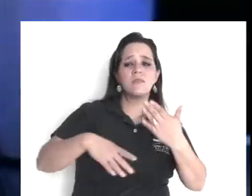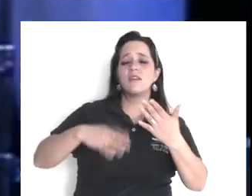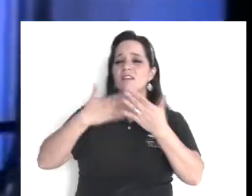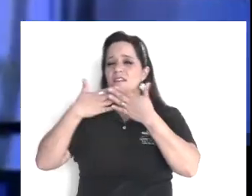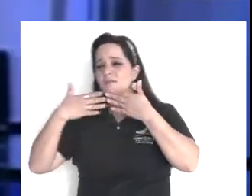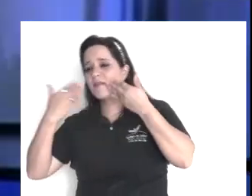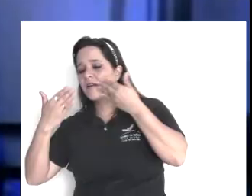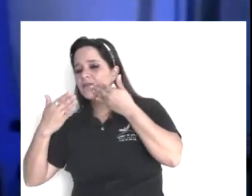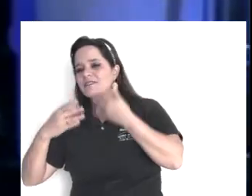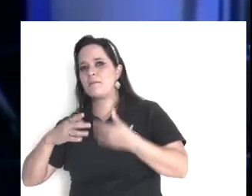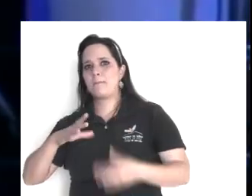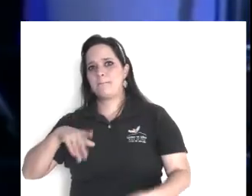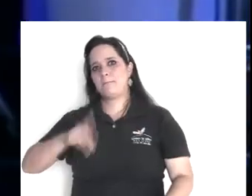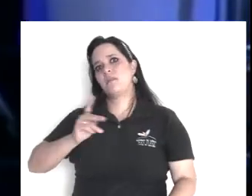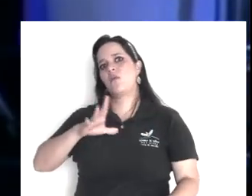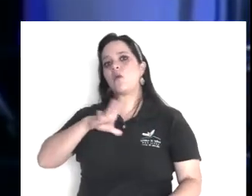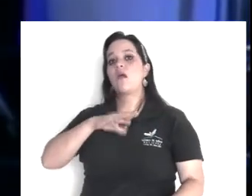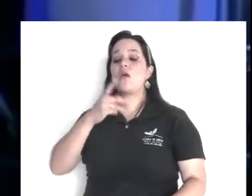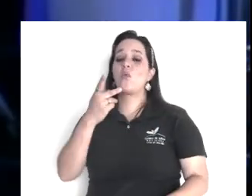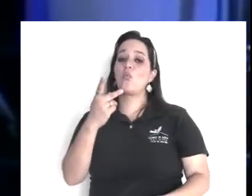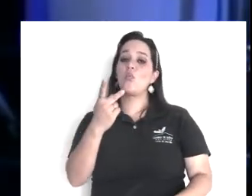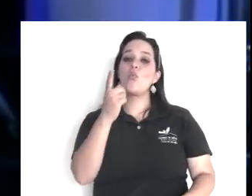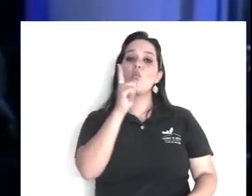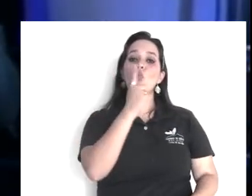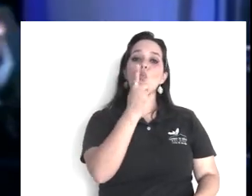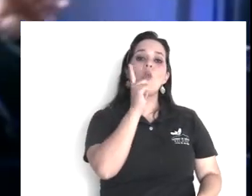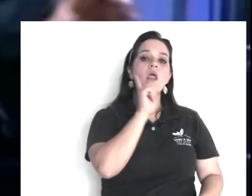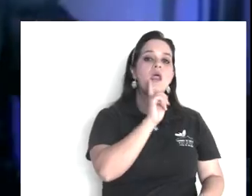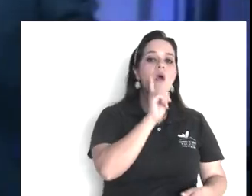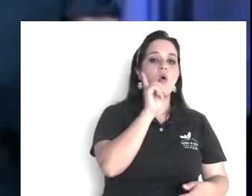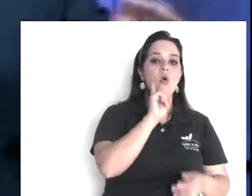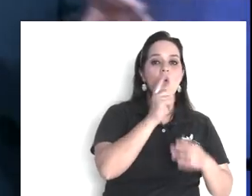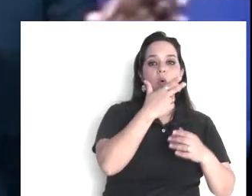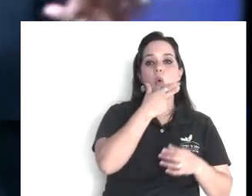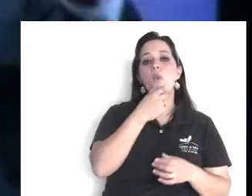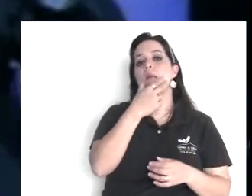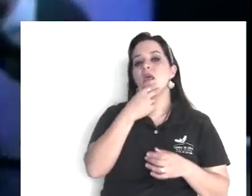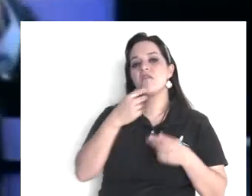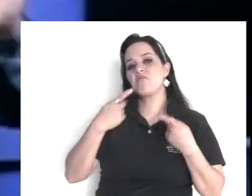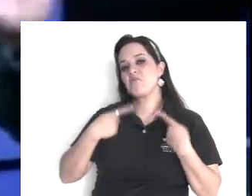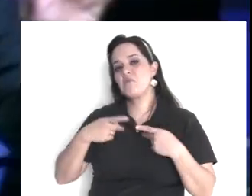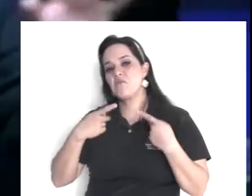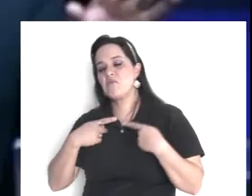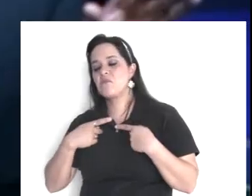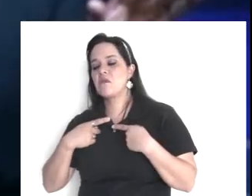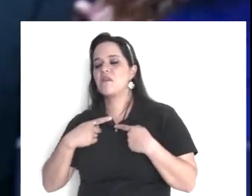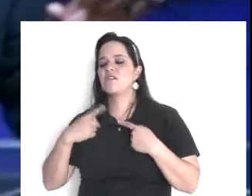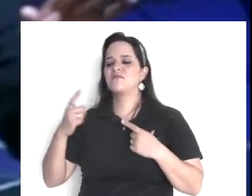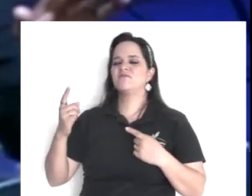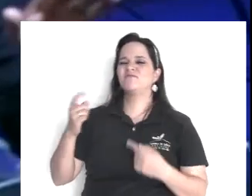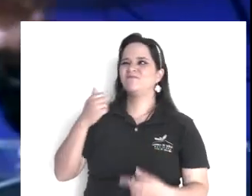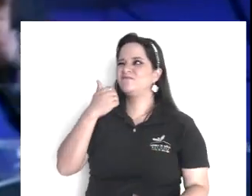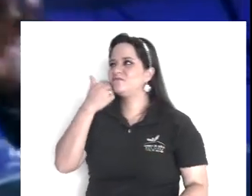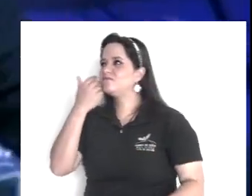entonces, para lograr ese puesto, no va a faltar quien, siempre hay un Judas,